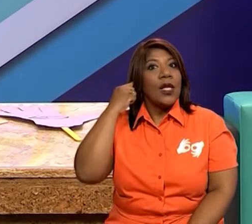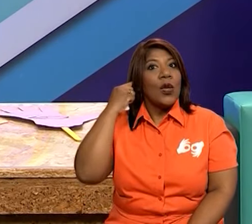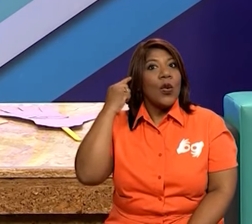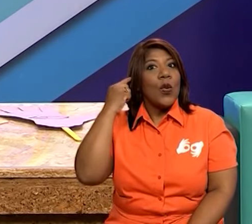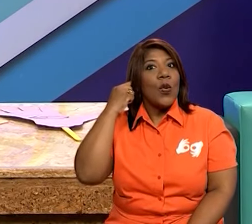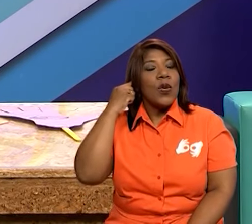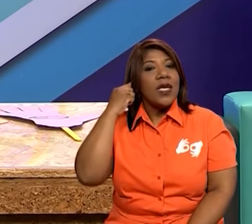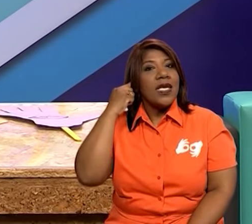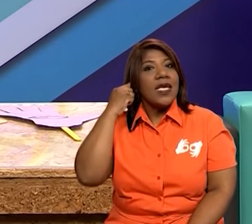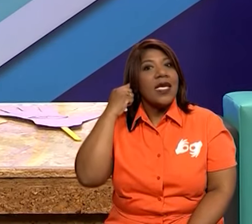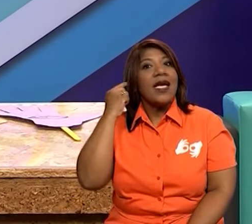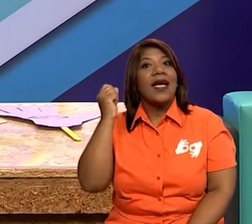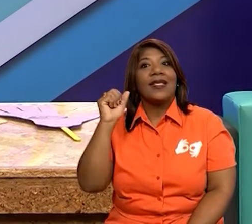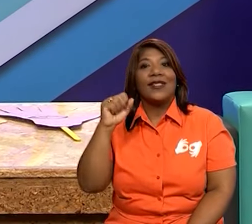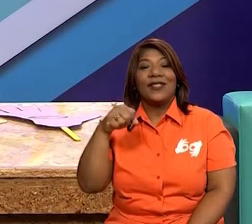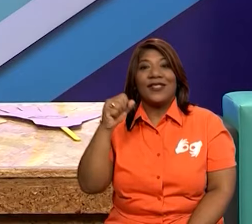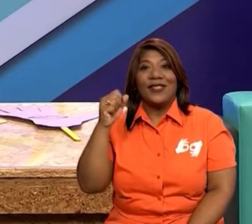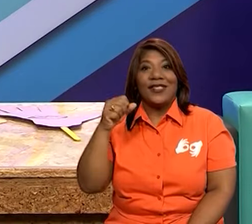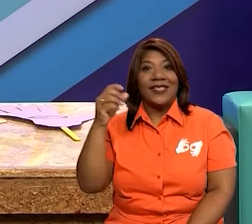Gracias.